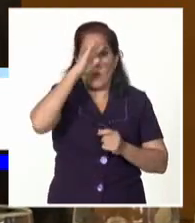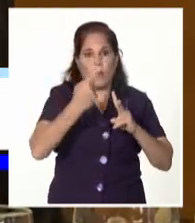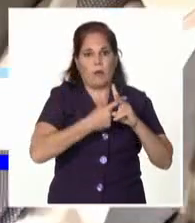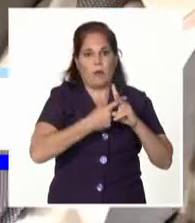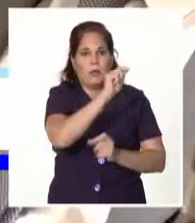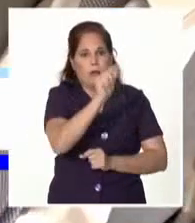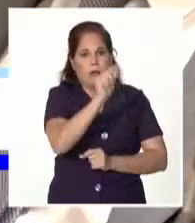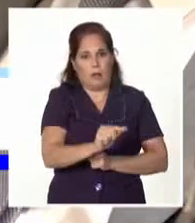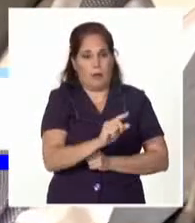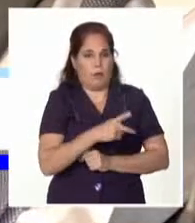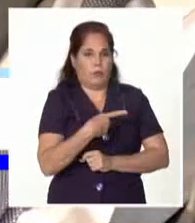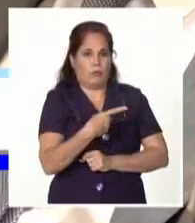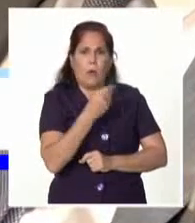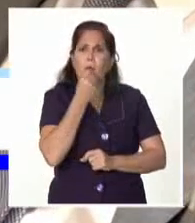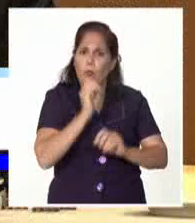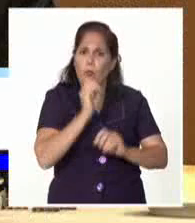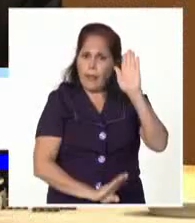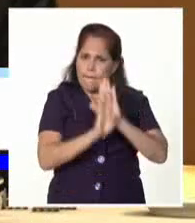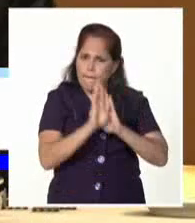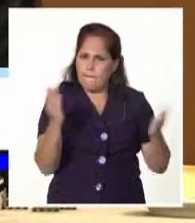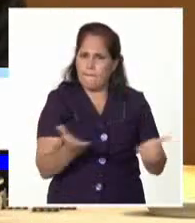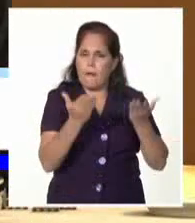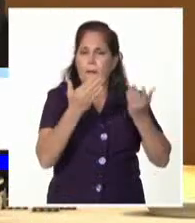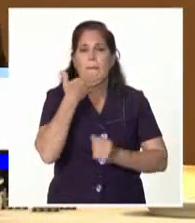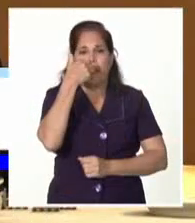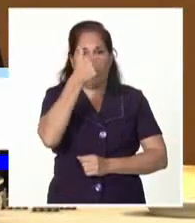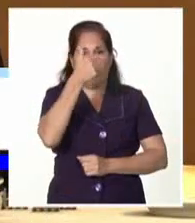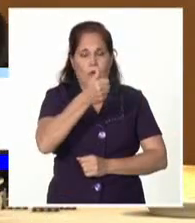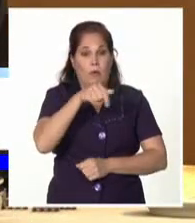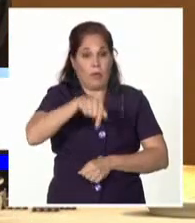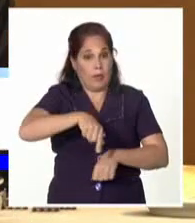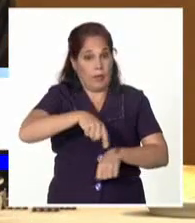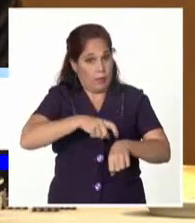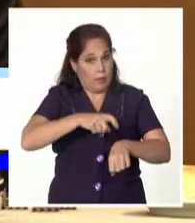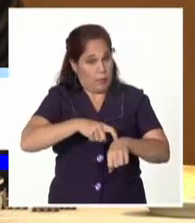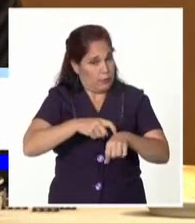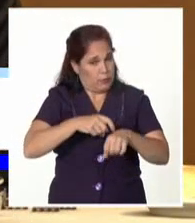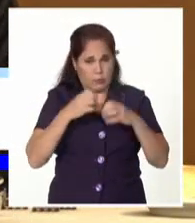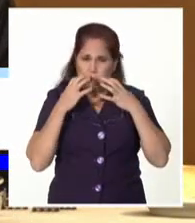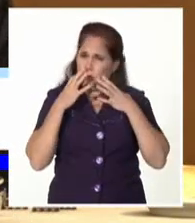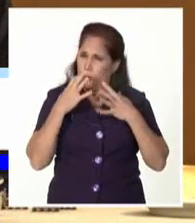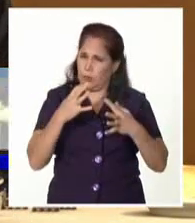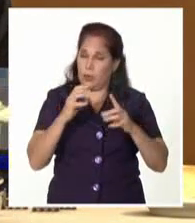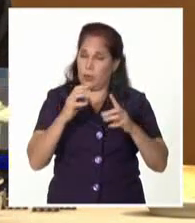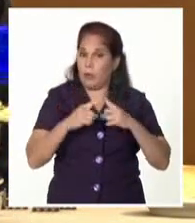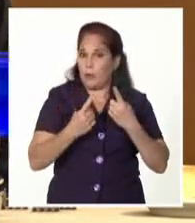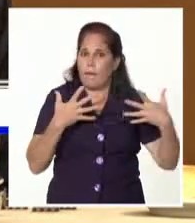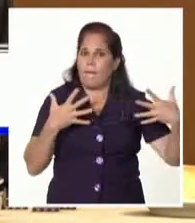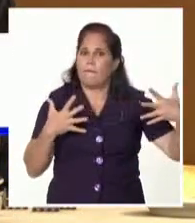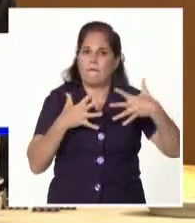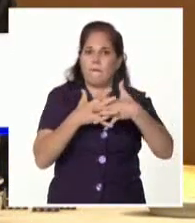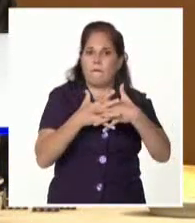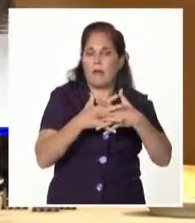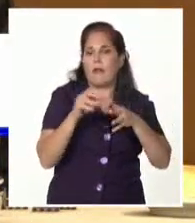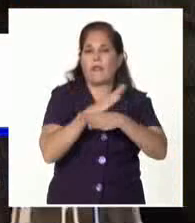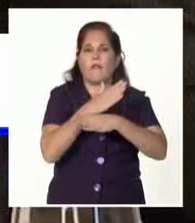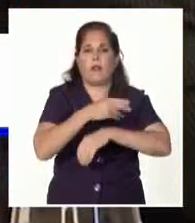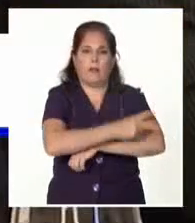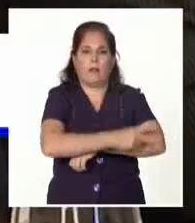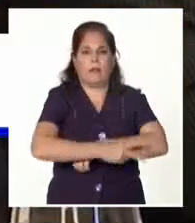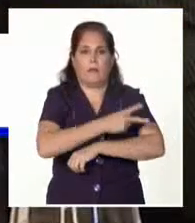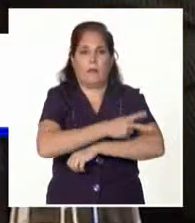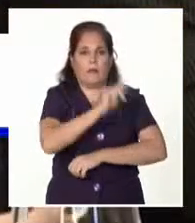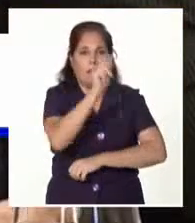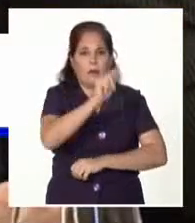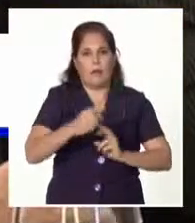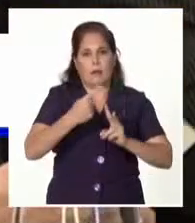y en lo que se puede avanzar aún más. Estamos en un momento muy importante por el nivel de relaciones que existen entre nuestros países, Italia y